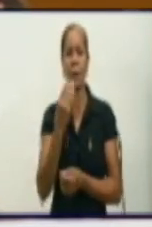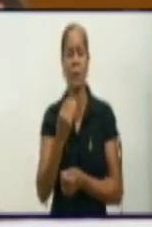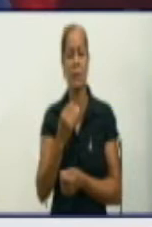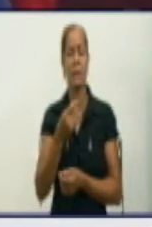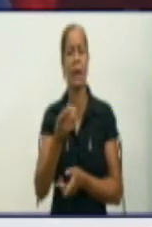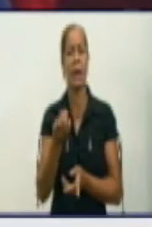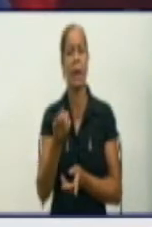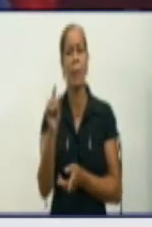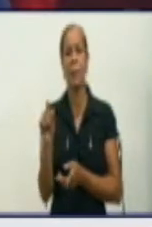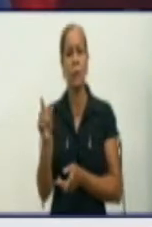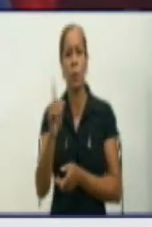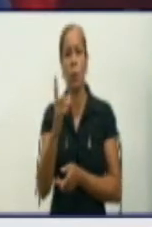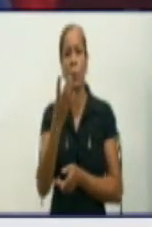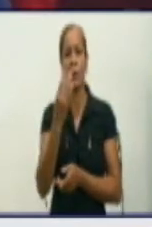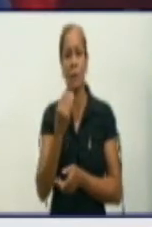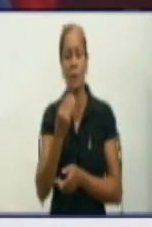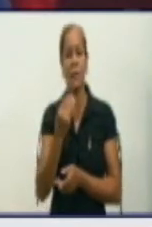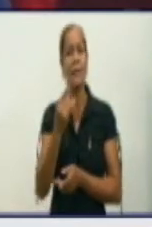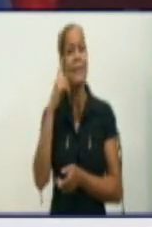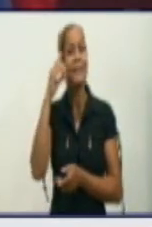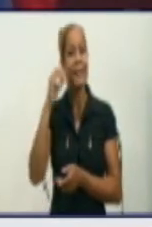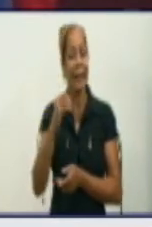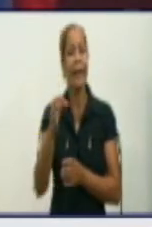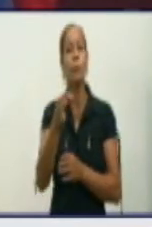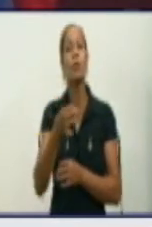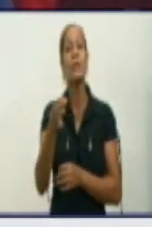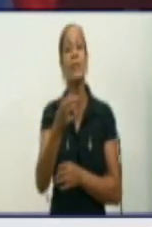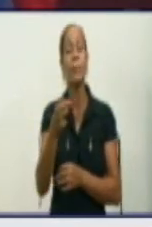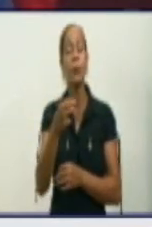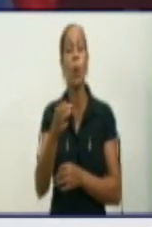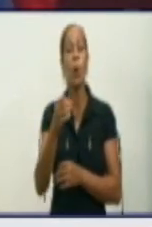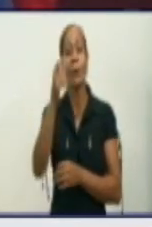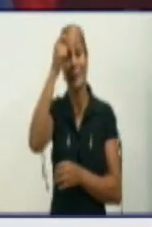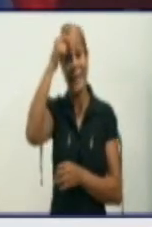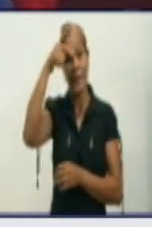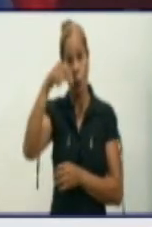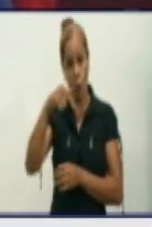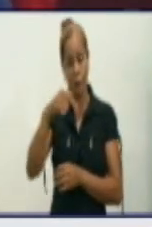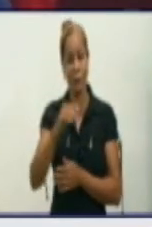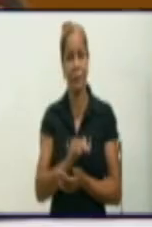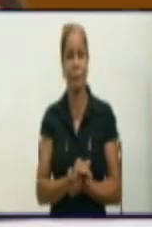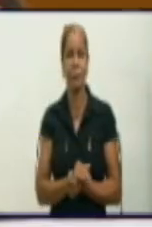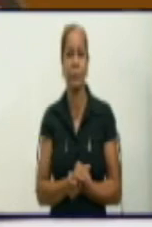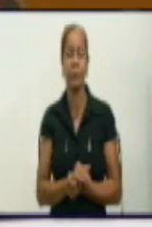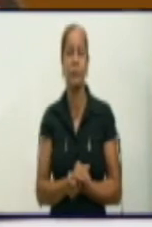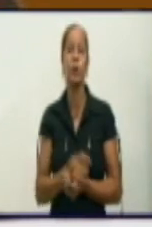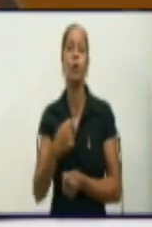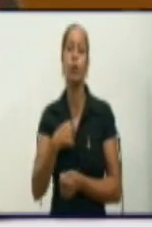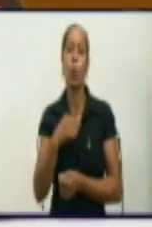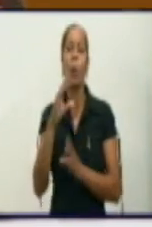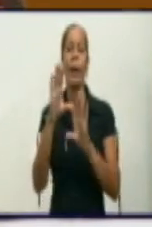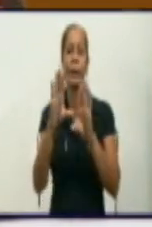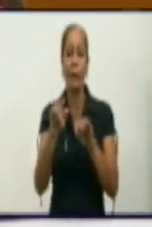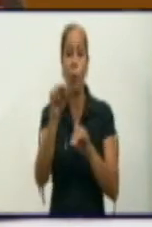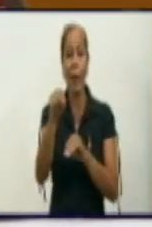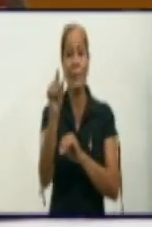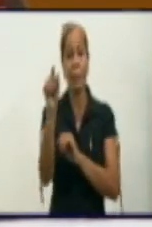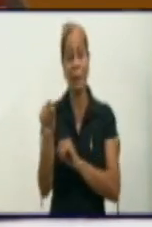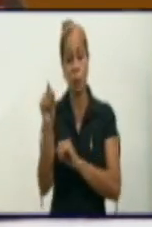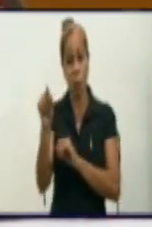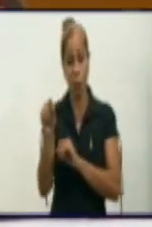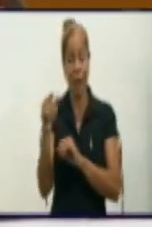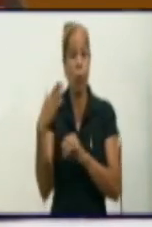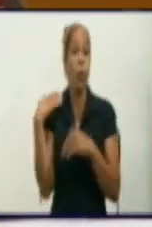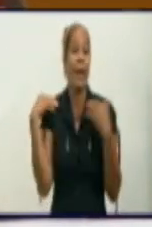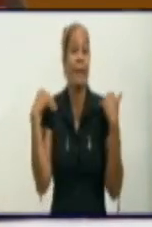llama Jordis Cardoso. Es del municipio de Jiguaní, ya lo dice, del municipio de Jiguaní. Que se comunique con la Dirección Municipal de Jiguaní